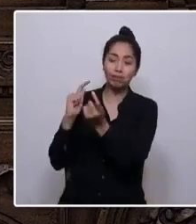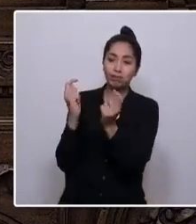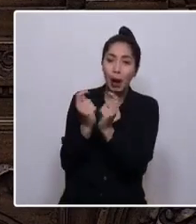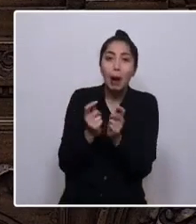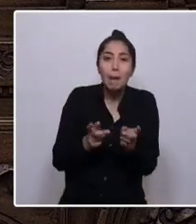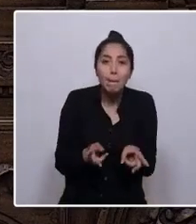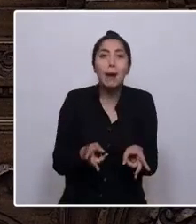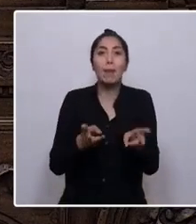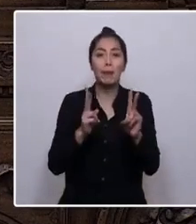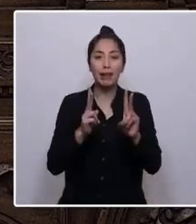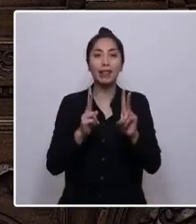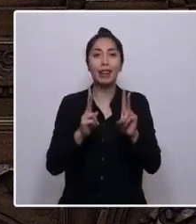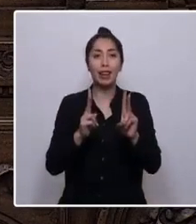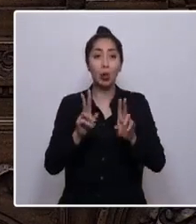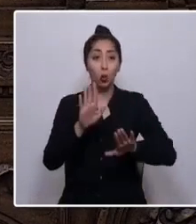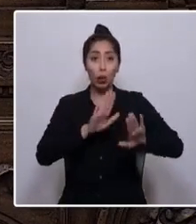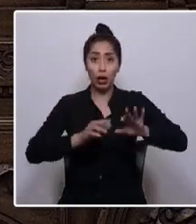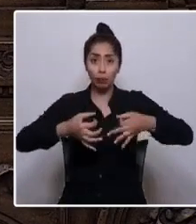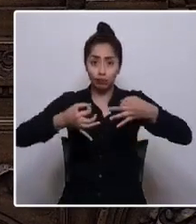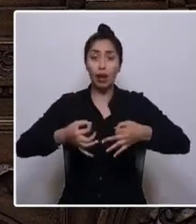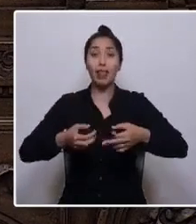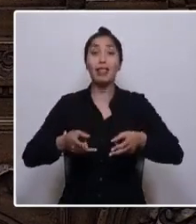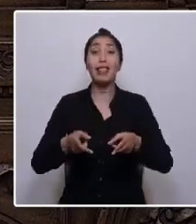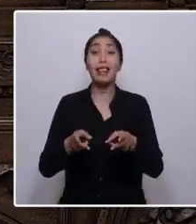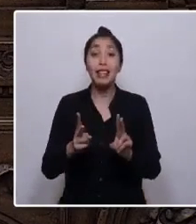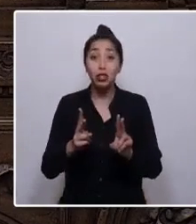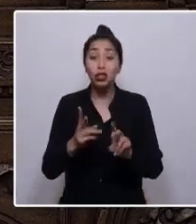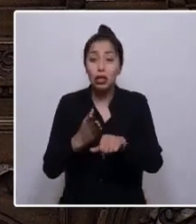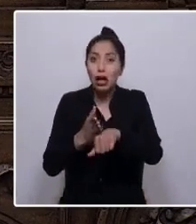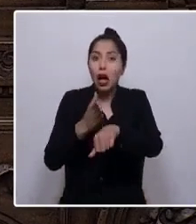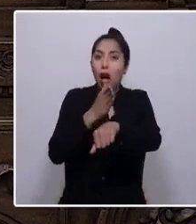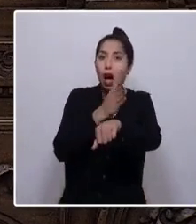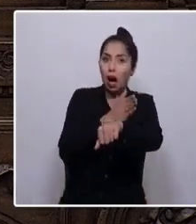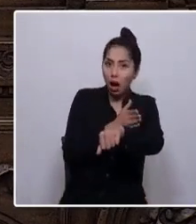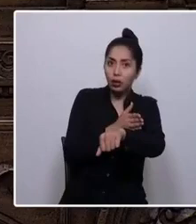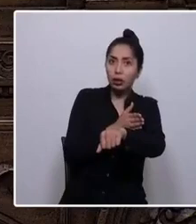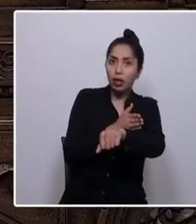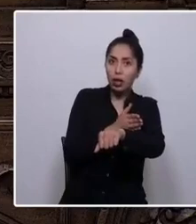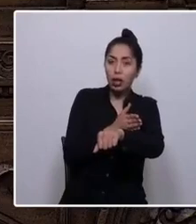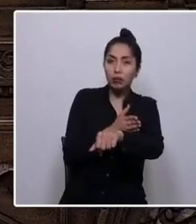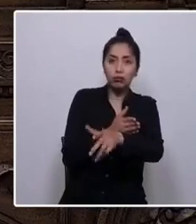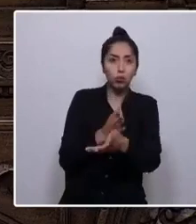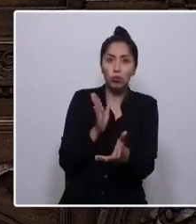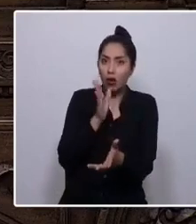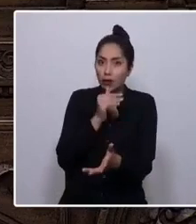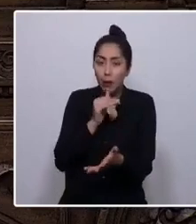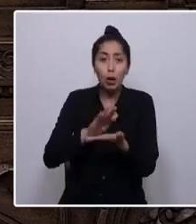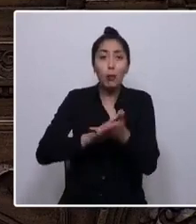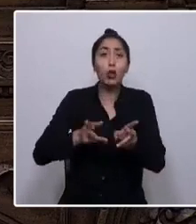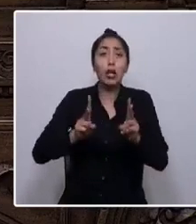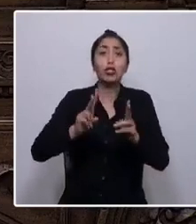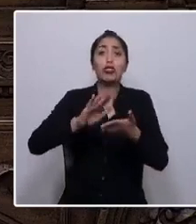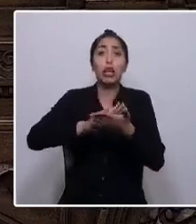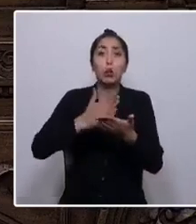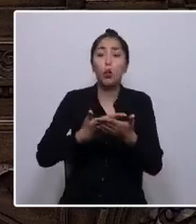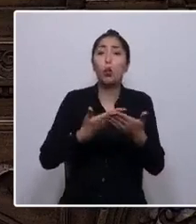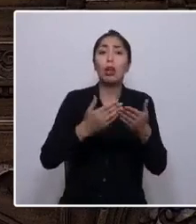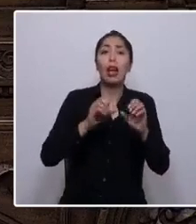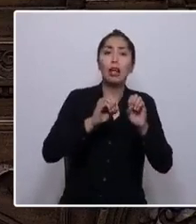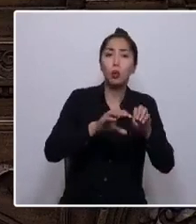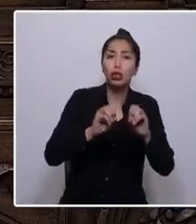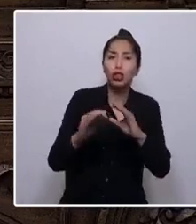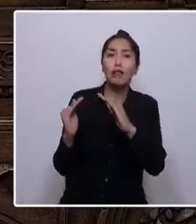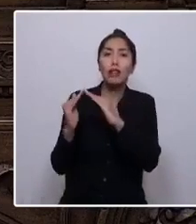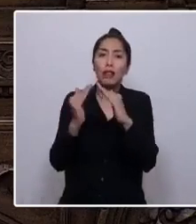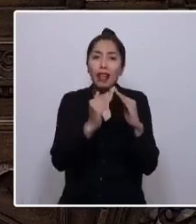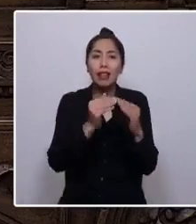salvaguardar derechos que nos han sido privados, como el derecho a la salud, educación, vivienda, trabajo